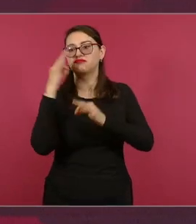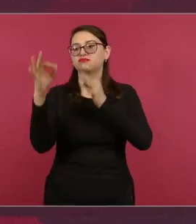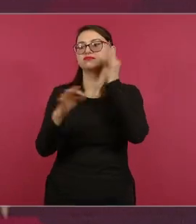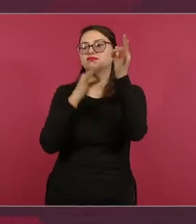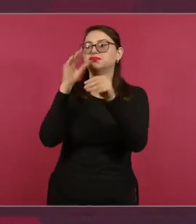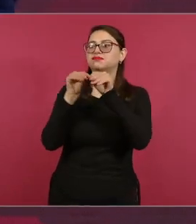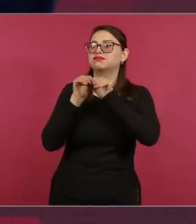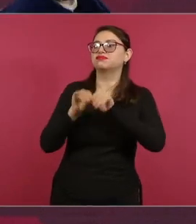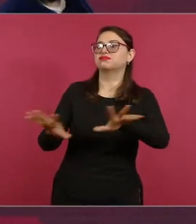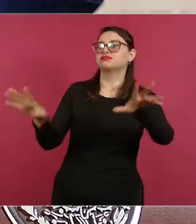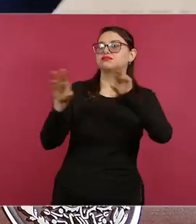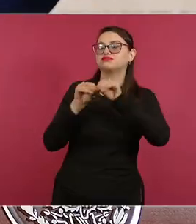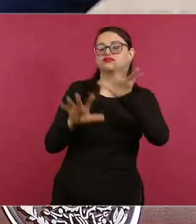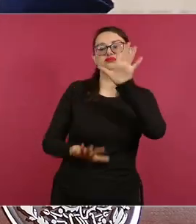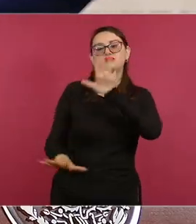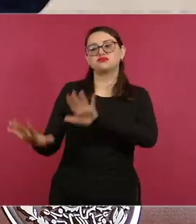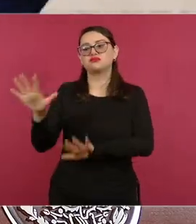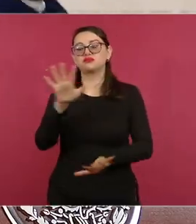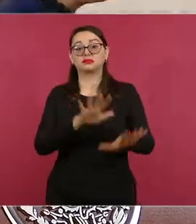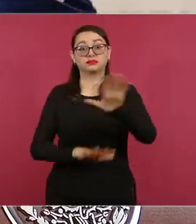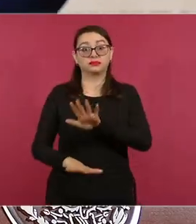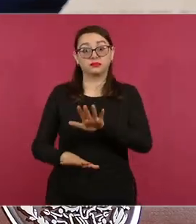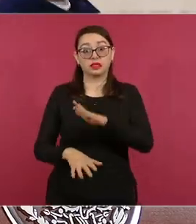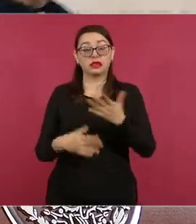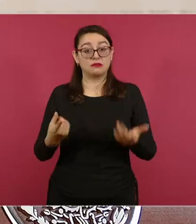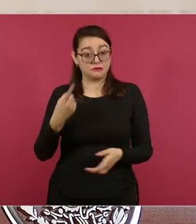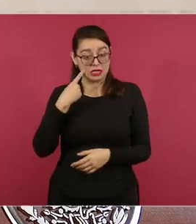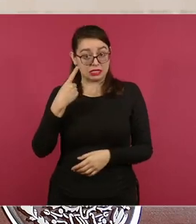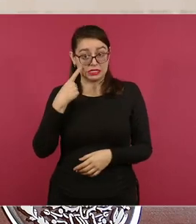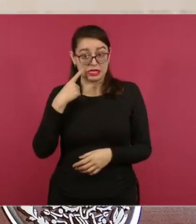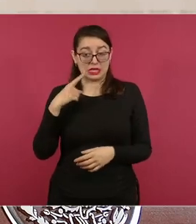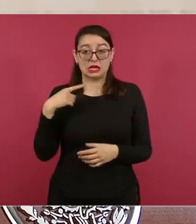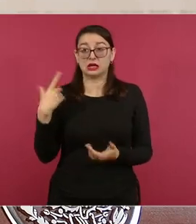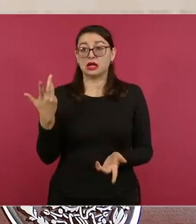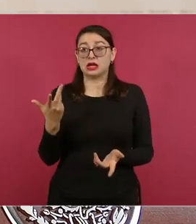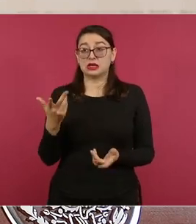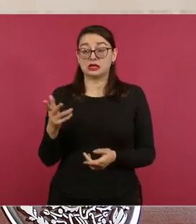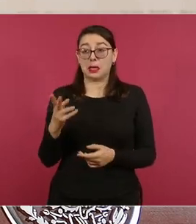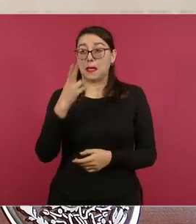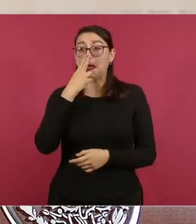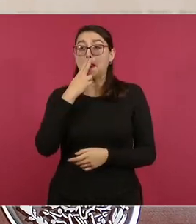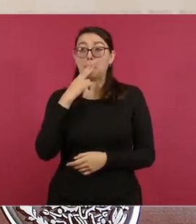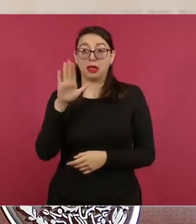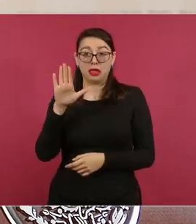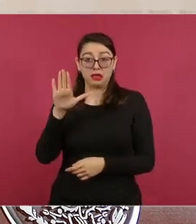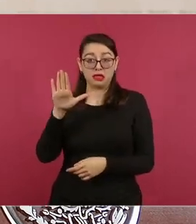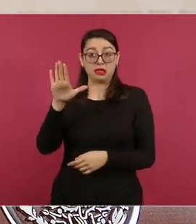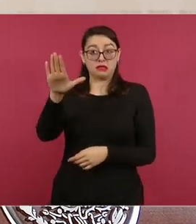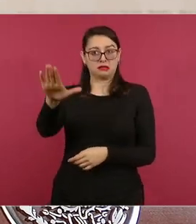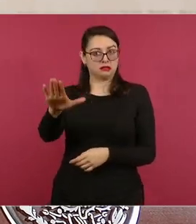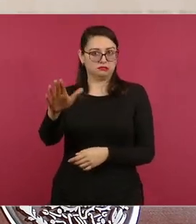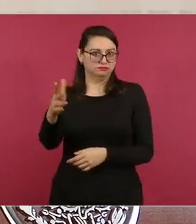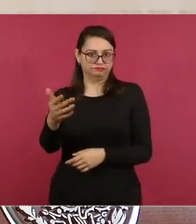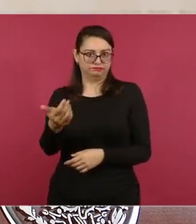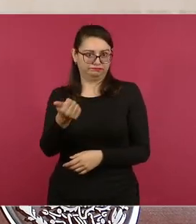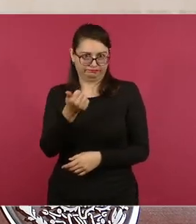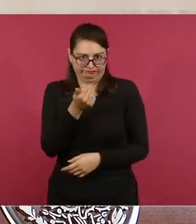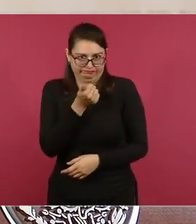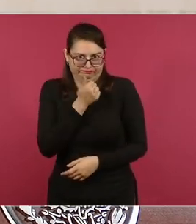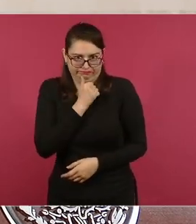que decía una mentira que se repite muchas veces puede convertirse